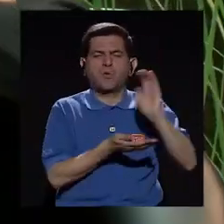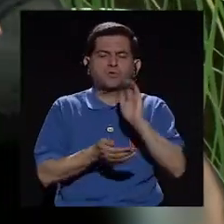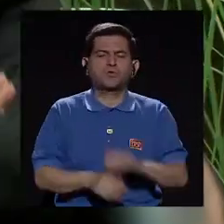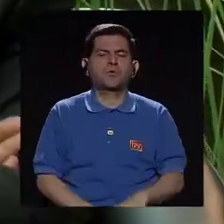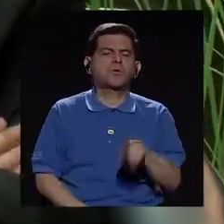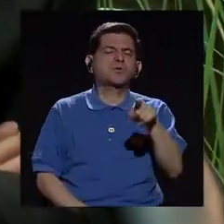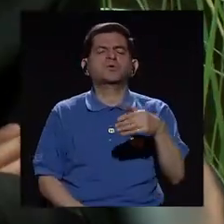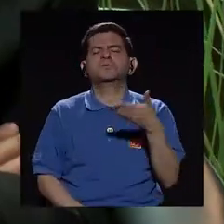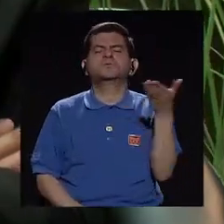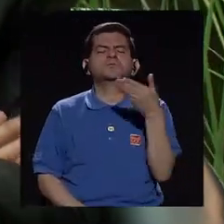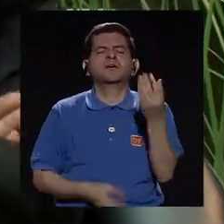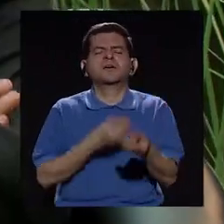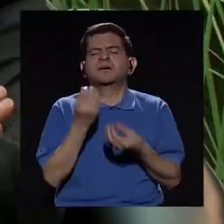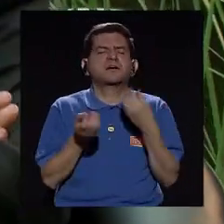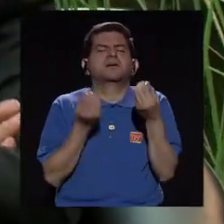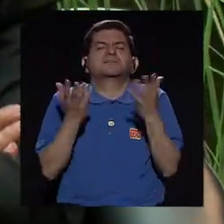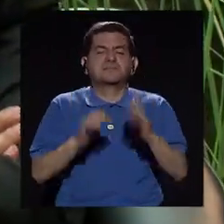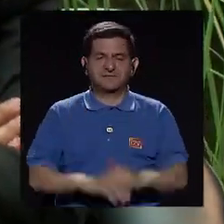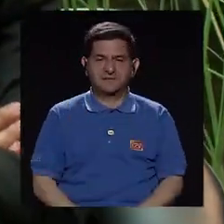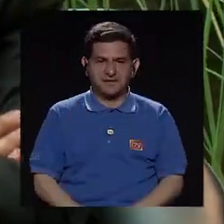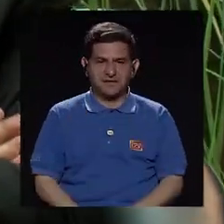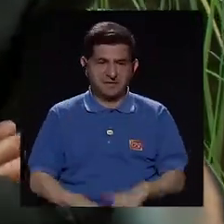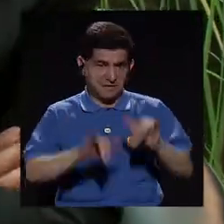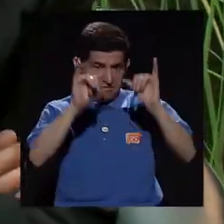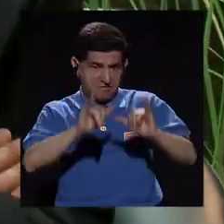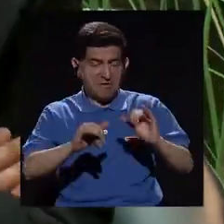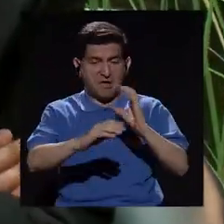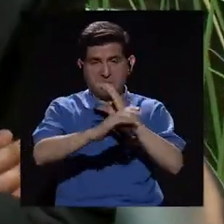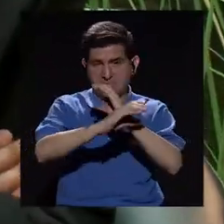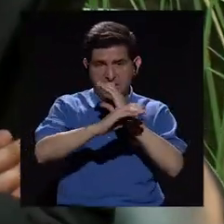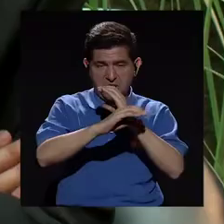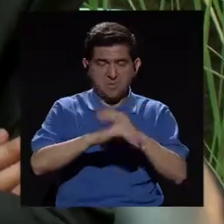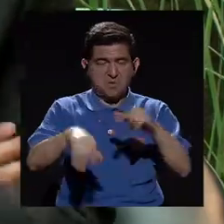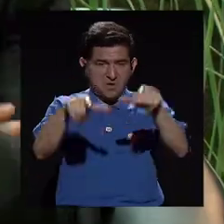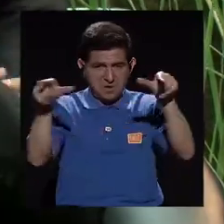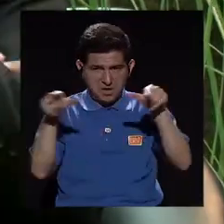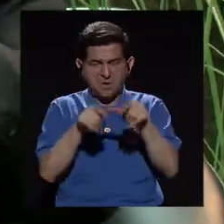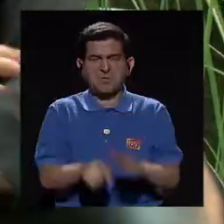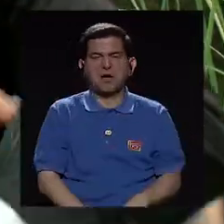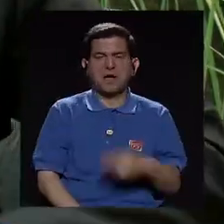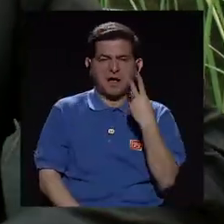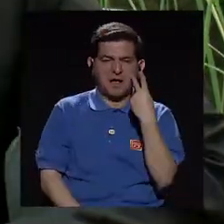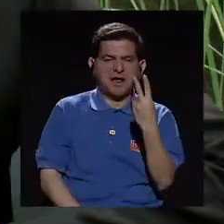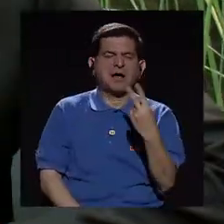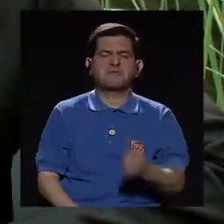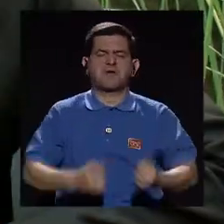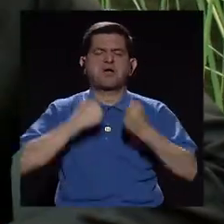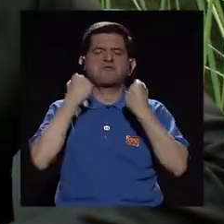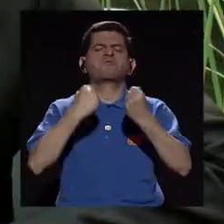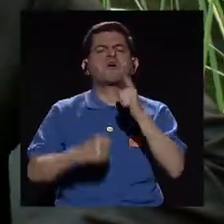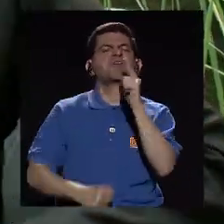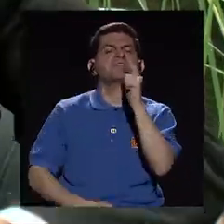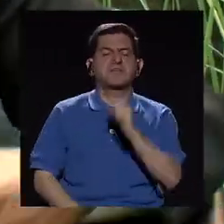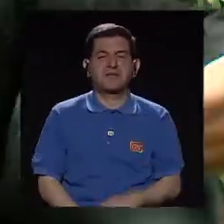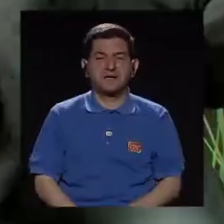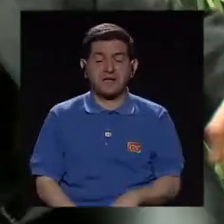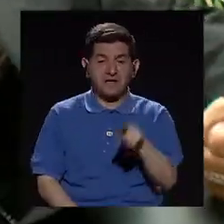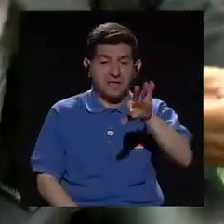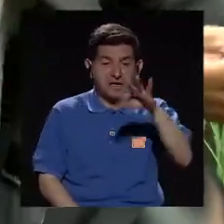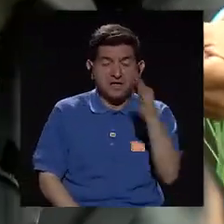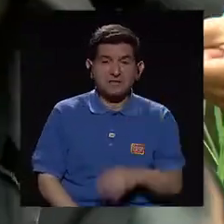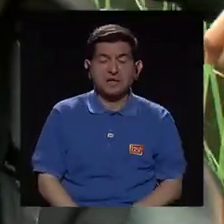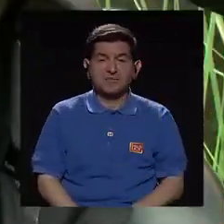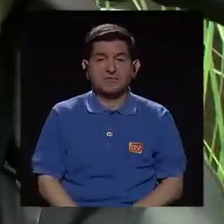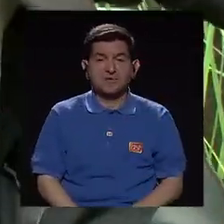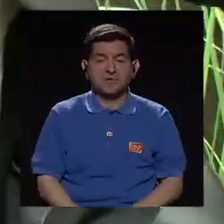¡Ay, hombre! ¿Qué estás haciendo ahí? Te dejaron cuidando la huerta. Vamos a ver quién es el más fuerte. Y así